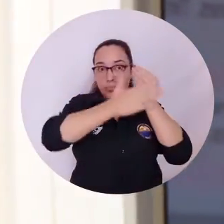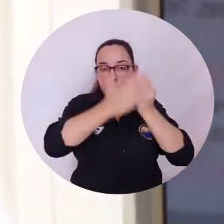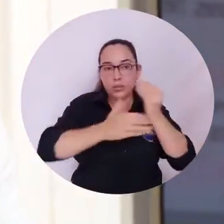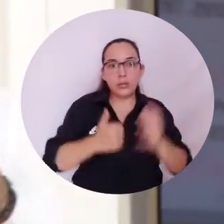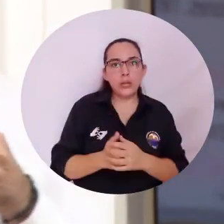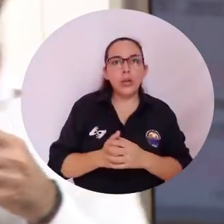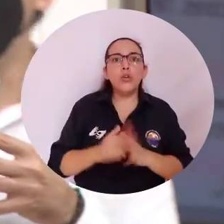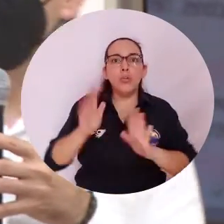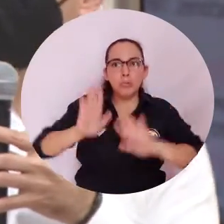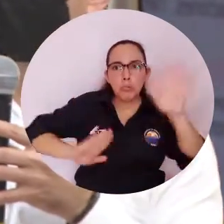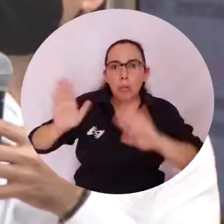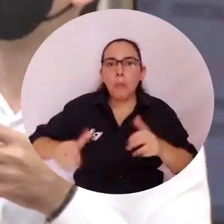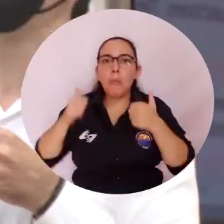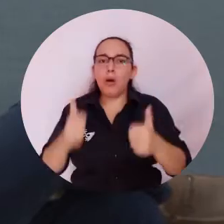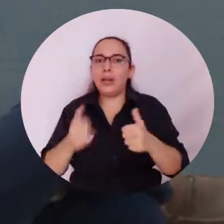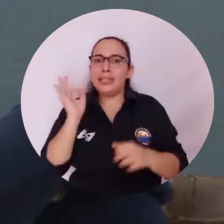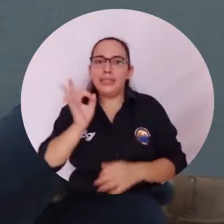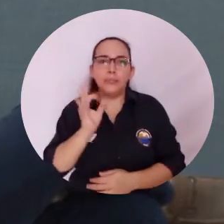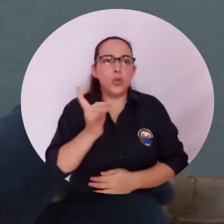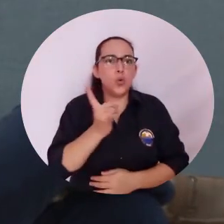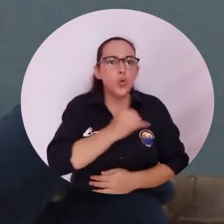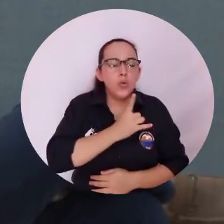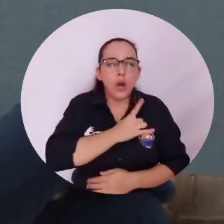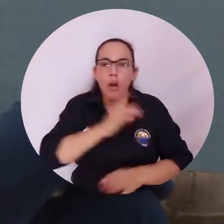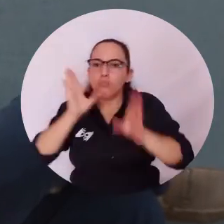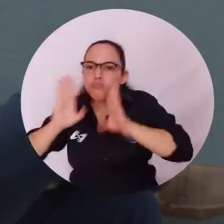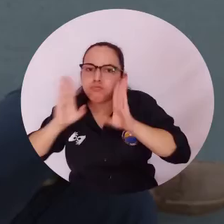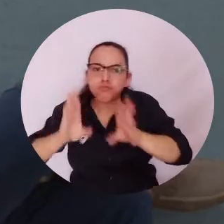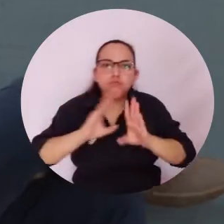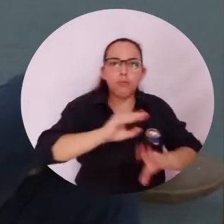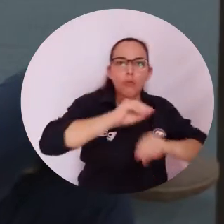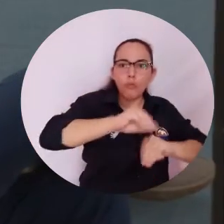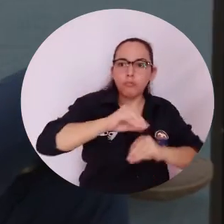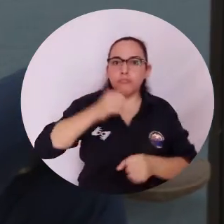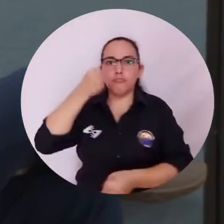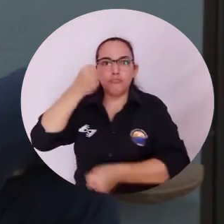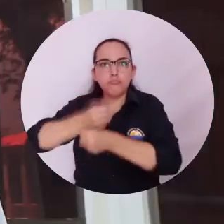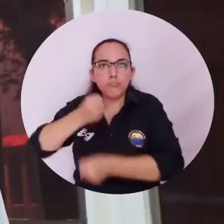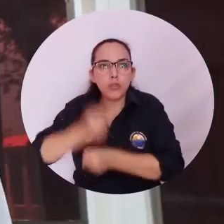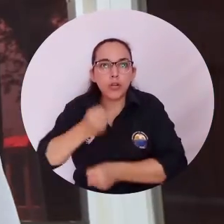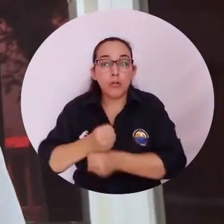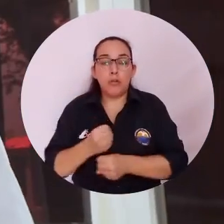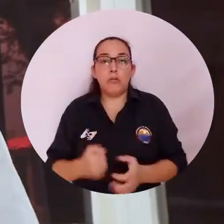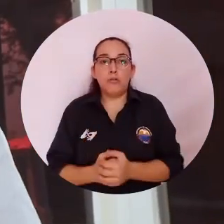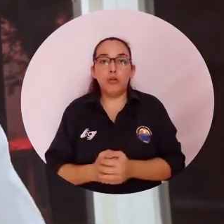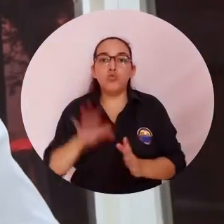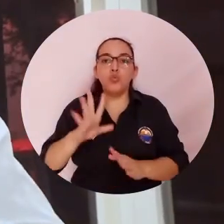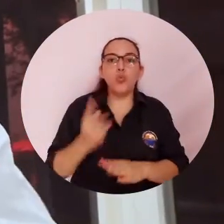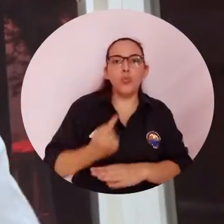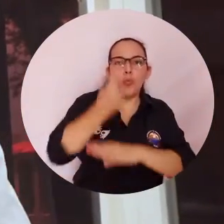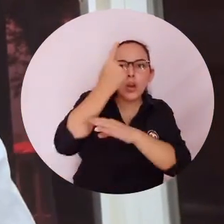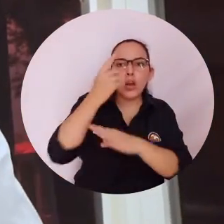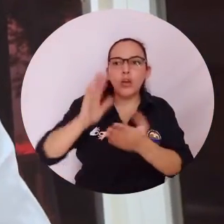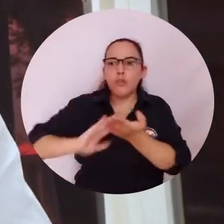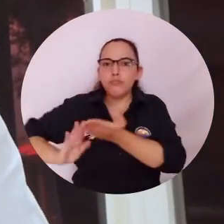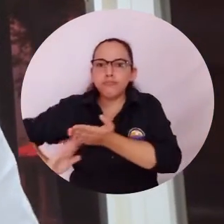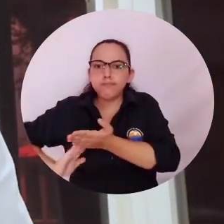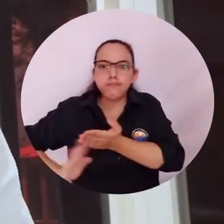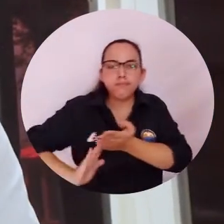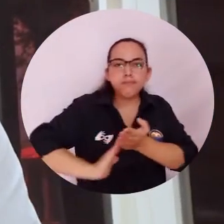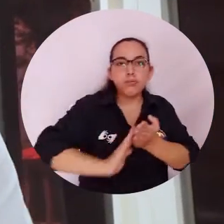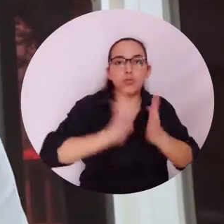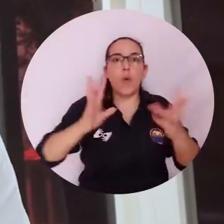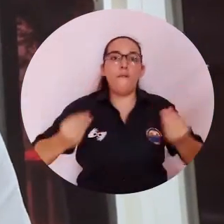Saber Pro. La participación de los docentes fue muy buena. La universidad se ha preocupado demasiado por la formación y por ese trabajo y eso se ve reflejado en sus políticas, en sus